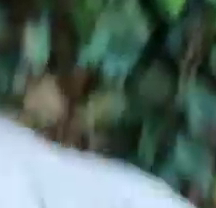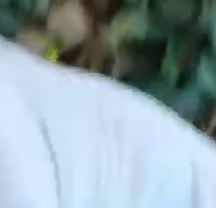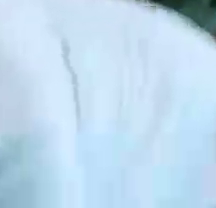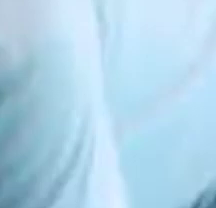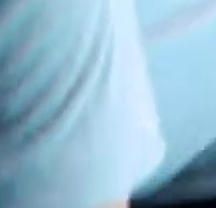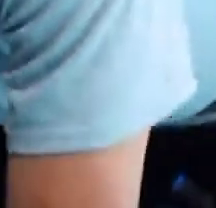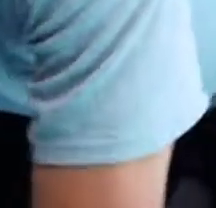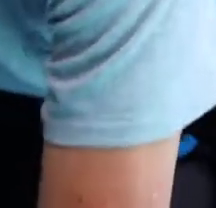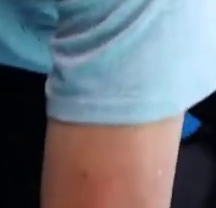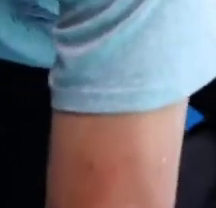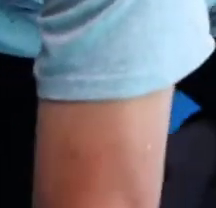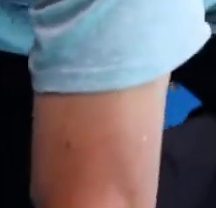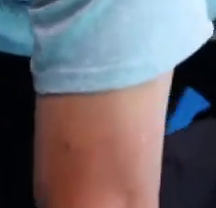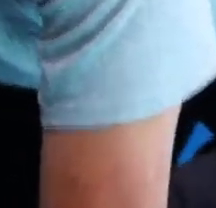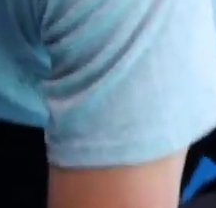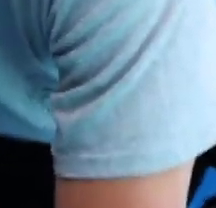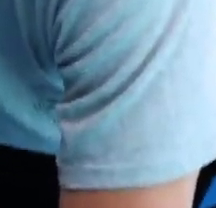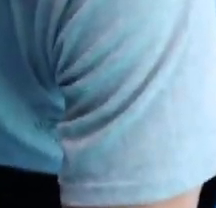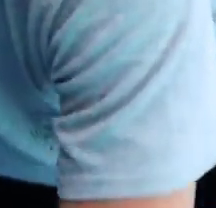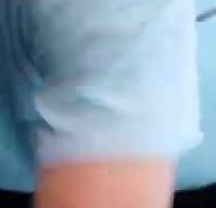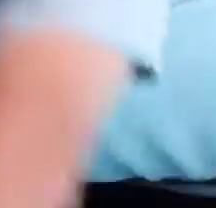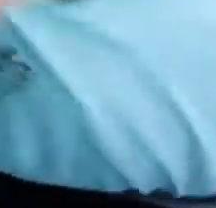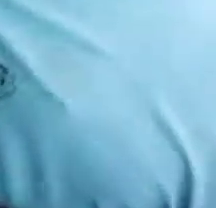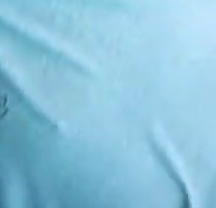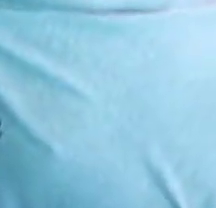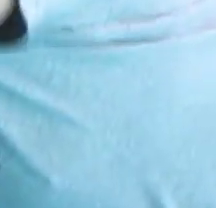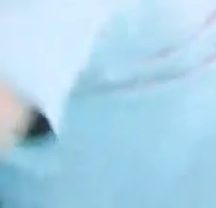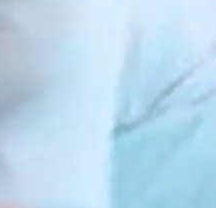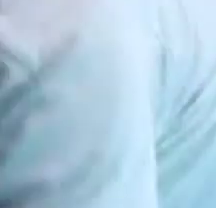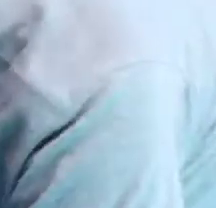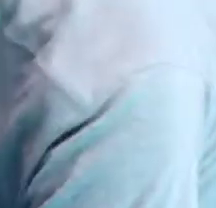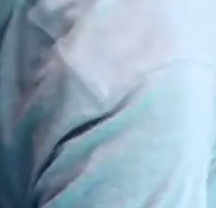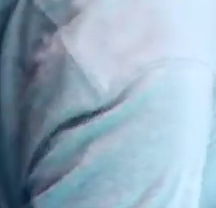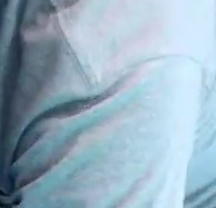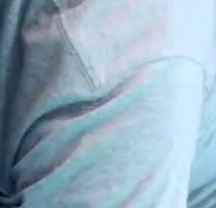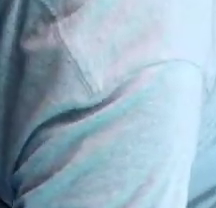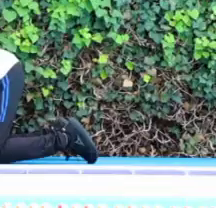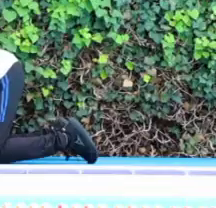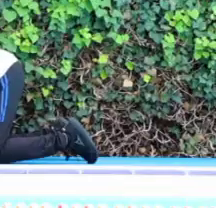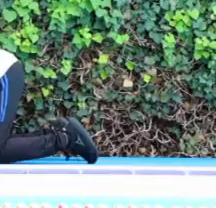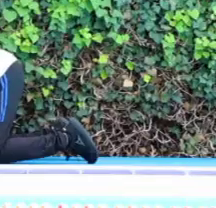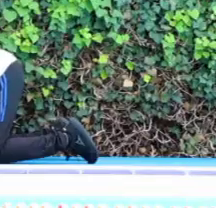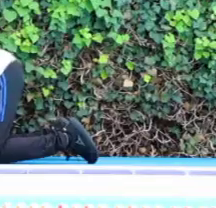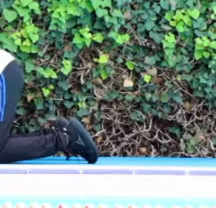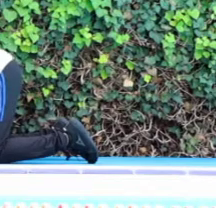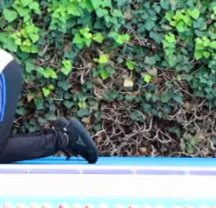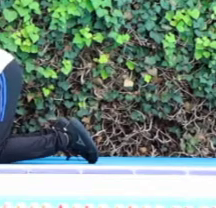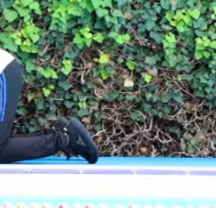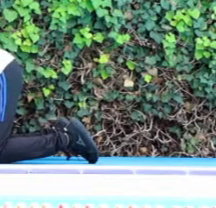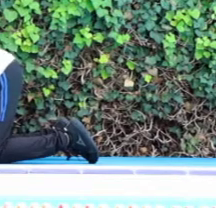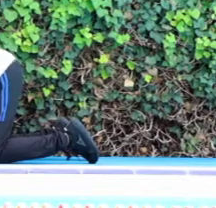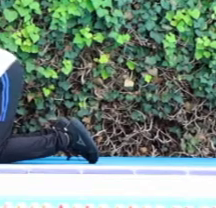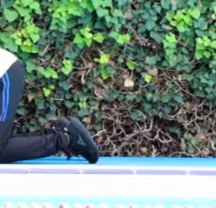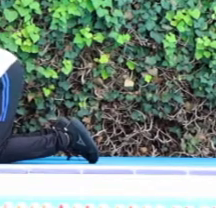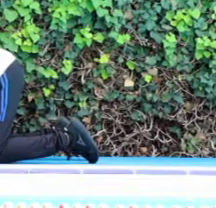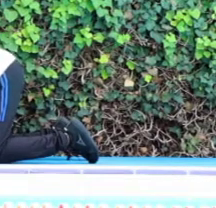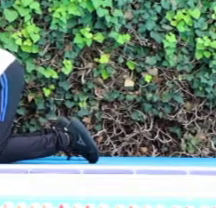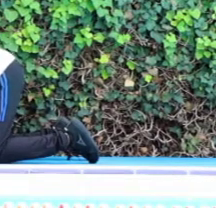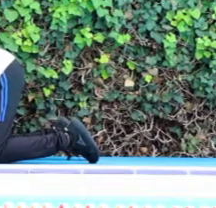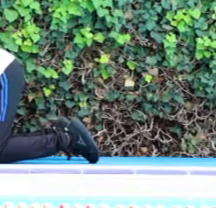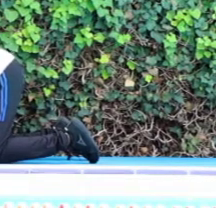y vamos a levantar nuestra mano derecha, izquierda, derecha, ¿ok?